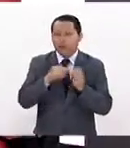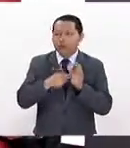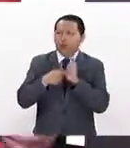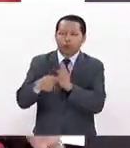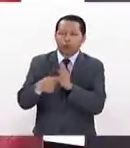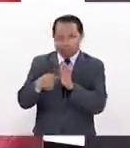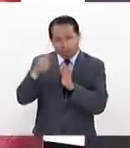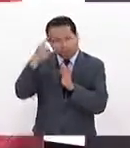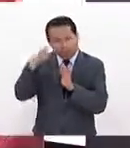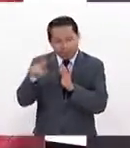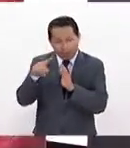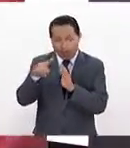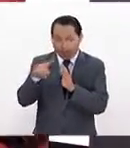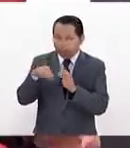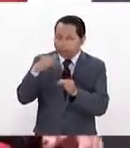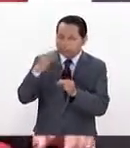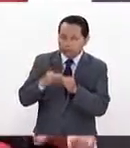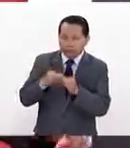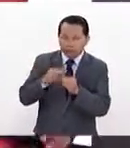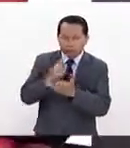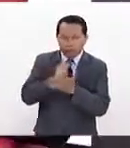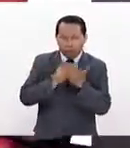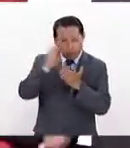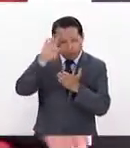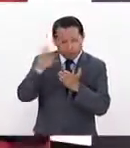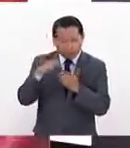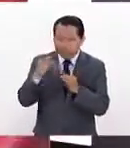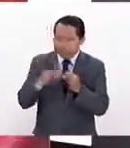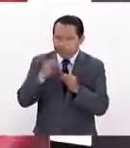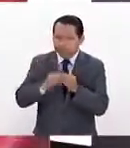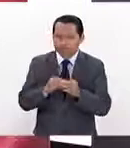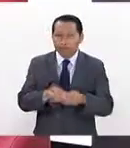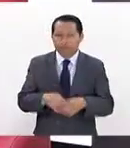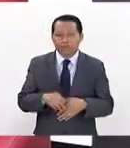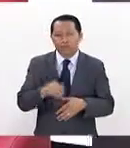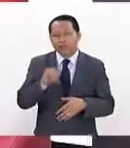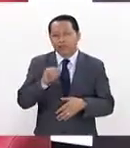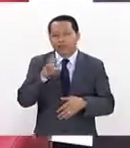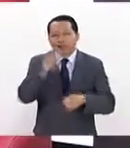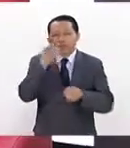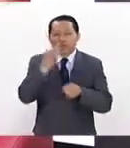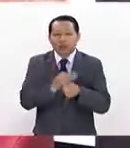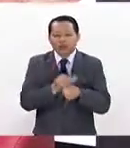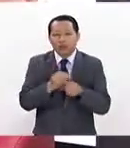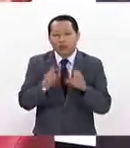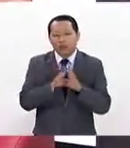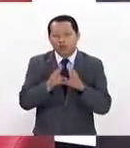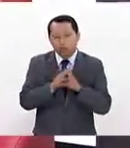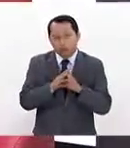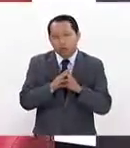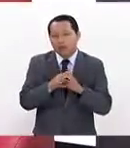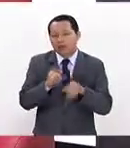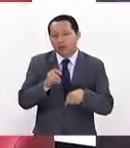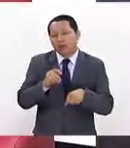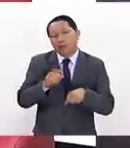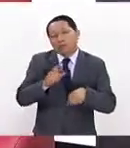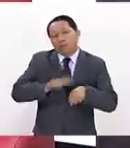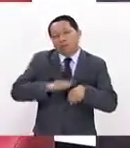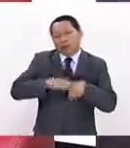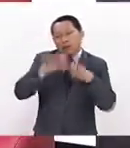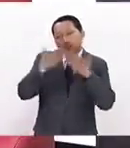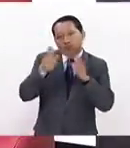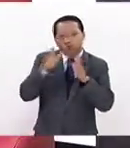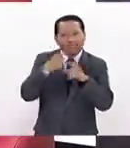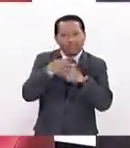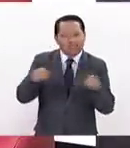apruebas o no, terminas o no, tu programa de maestría. Entonces, sí le da al estudiante un carácter completamente diferente porque